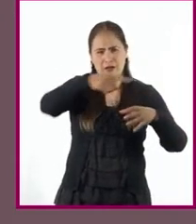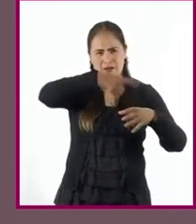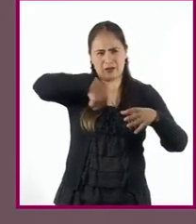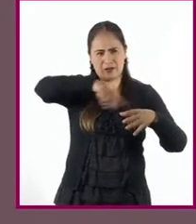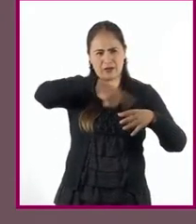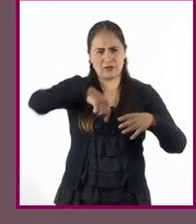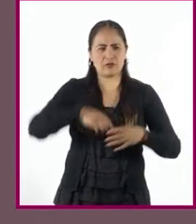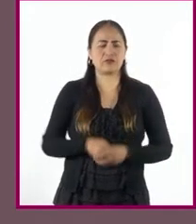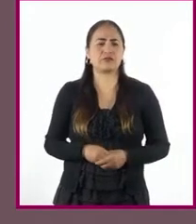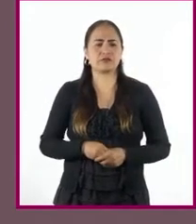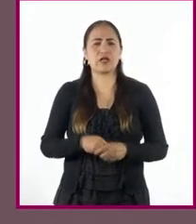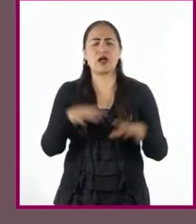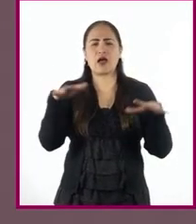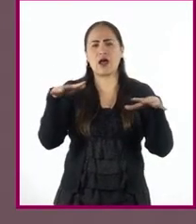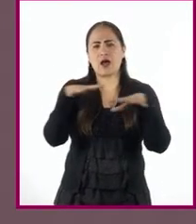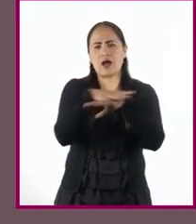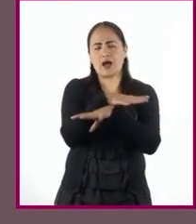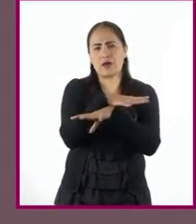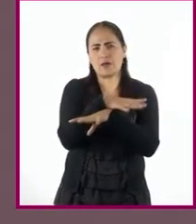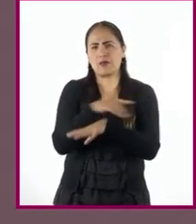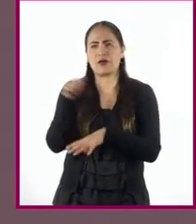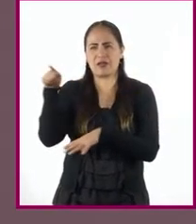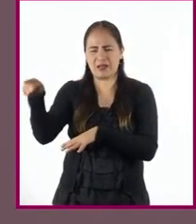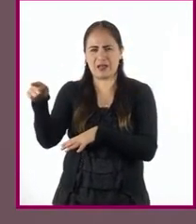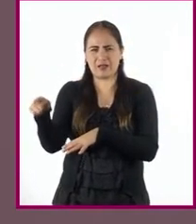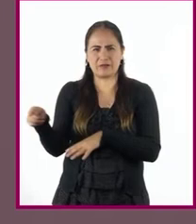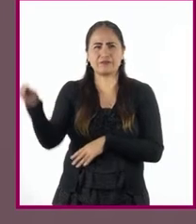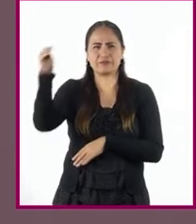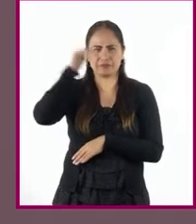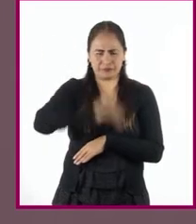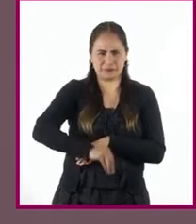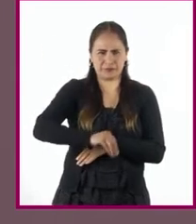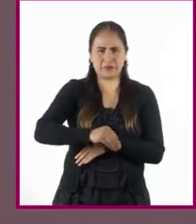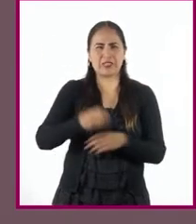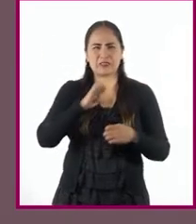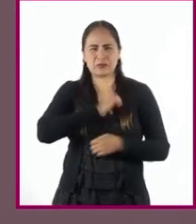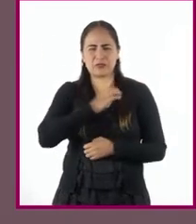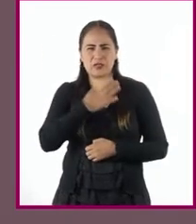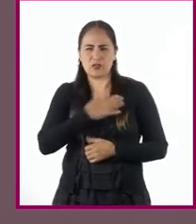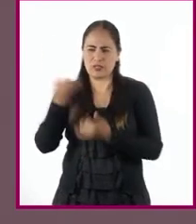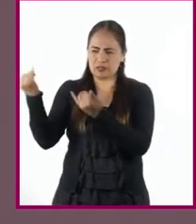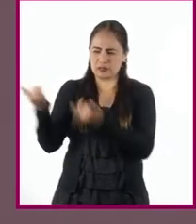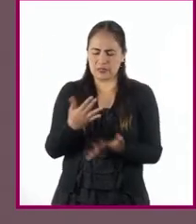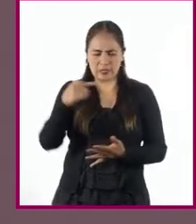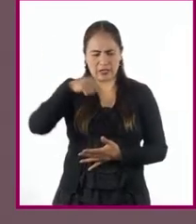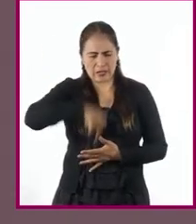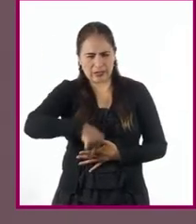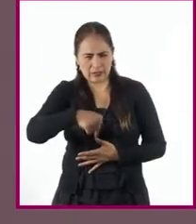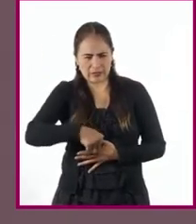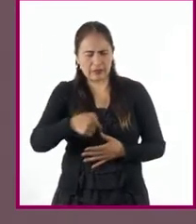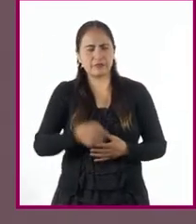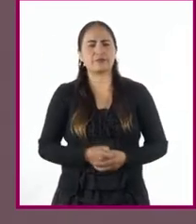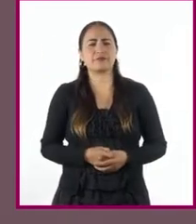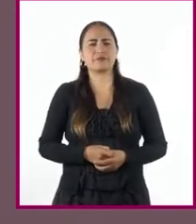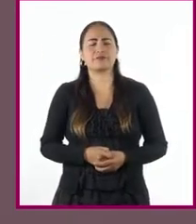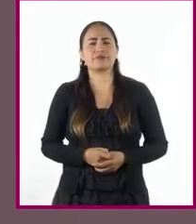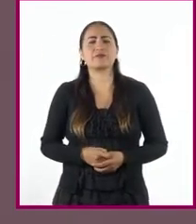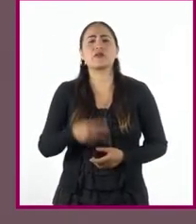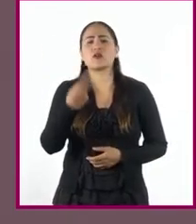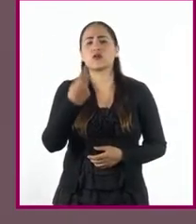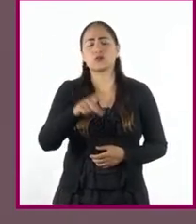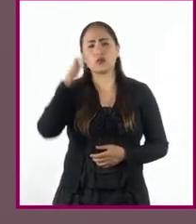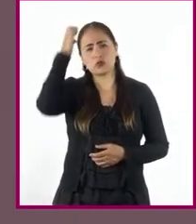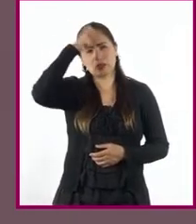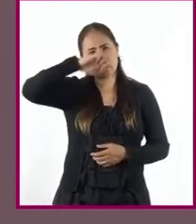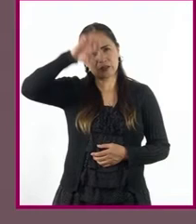cual fue transportado al nuevo mundo por los conquistadores como parte de su bagaje cultural. Las experiencias